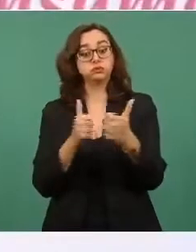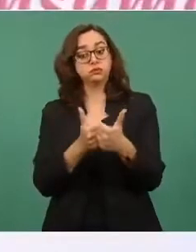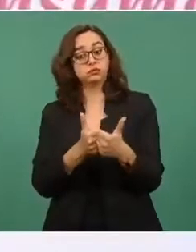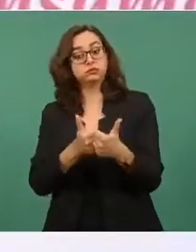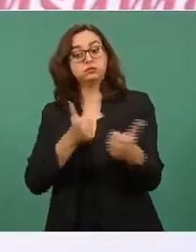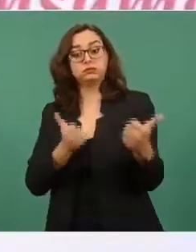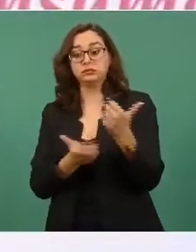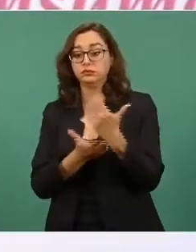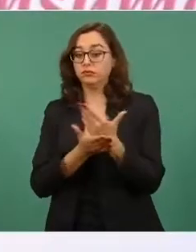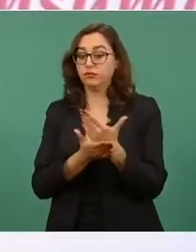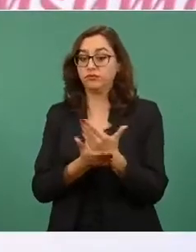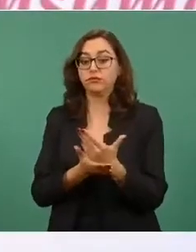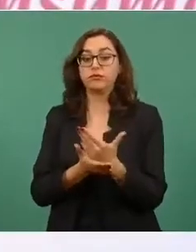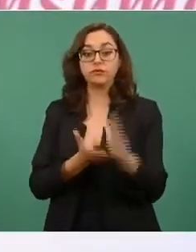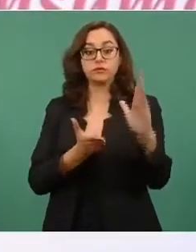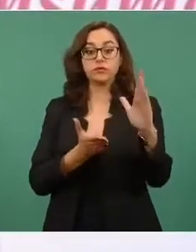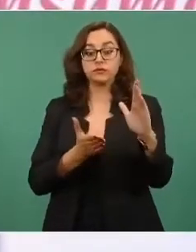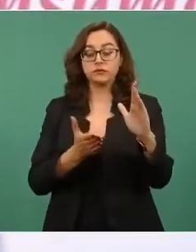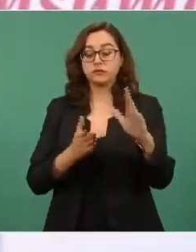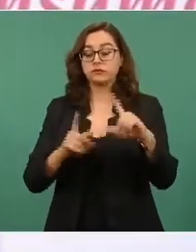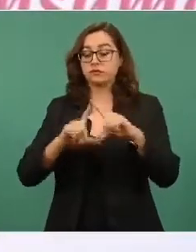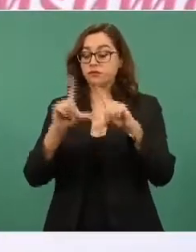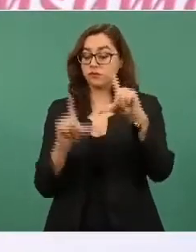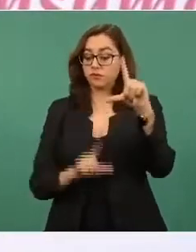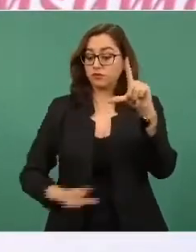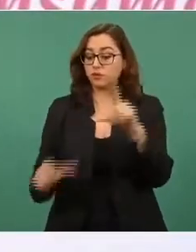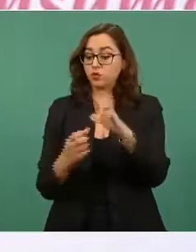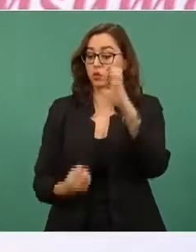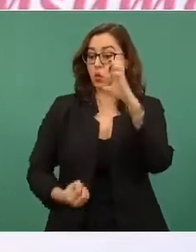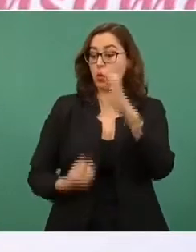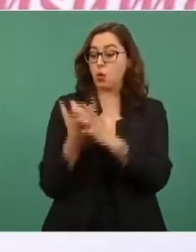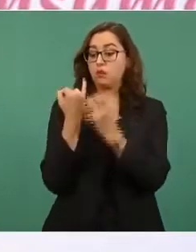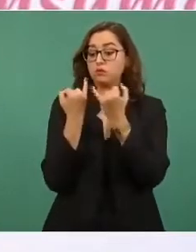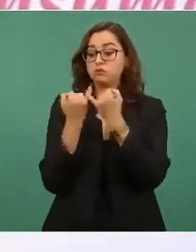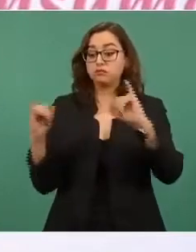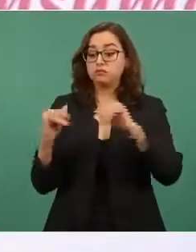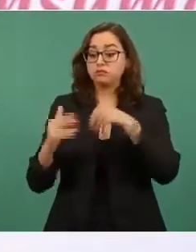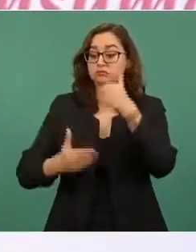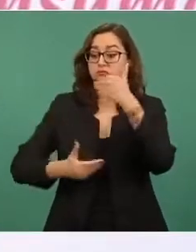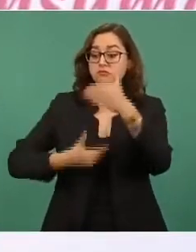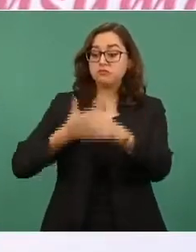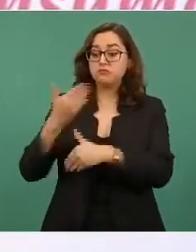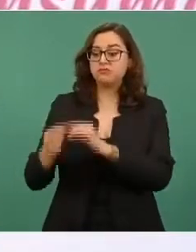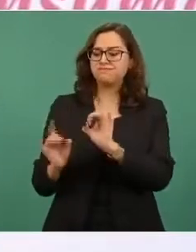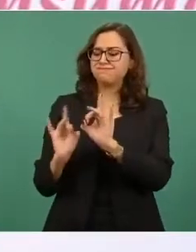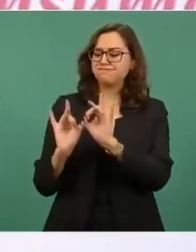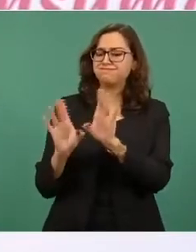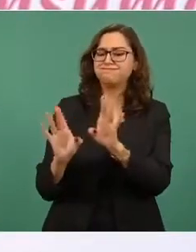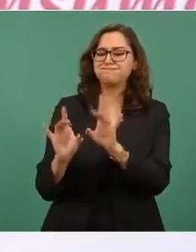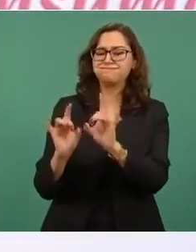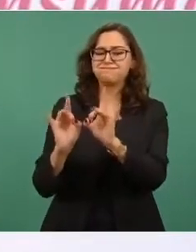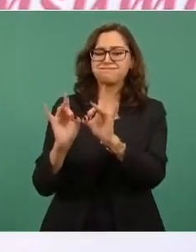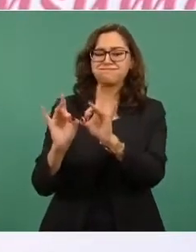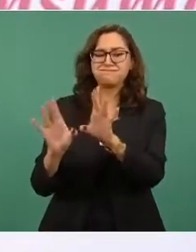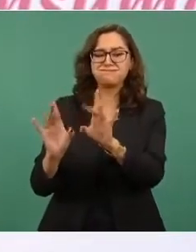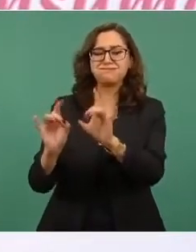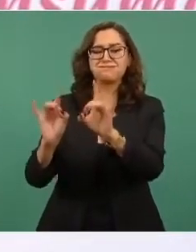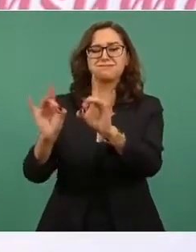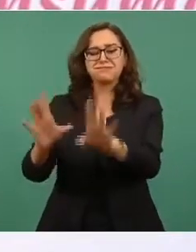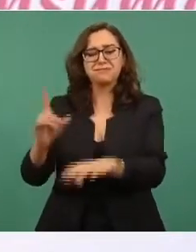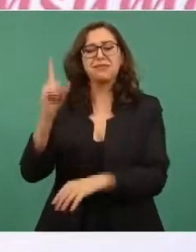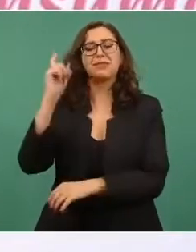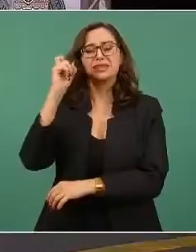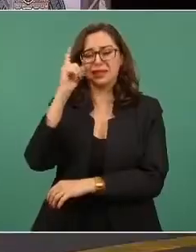pasó por pruebas muy difíciles y dolorosas